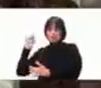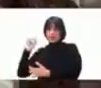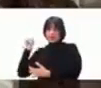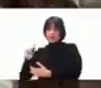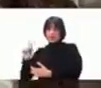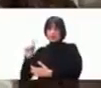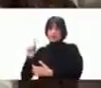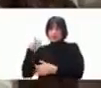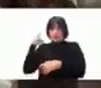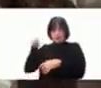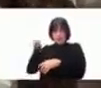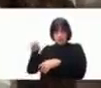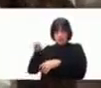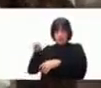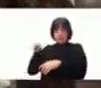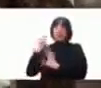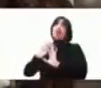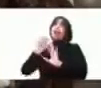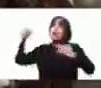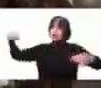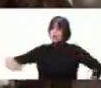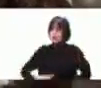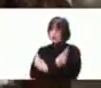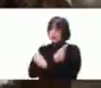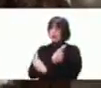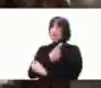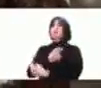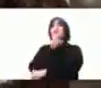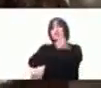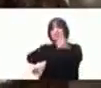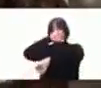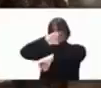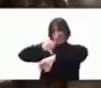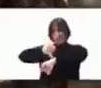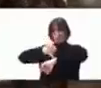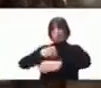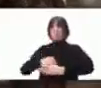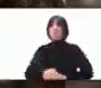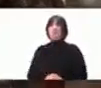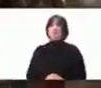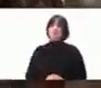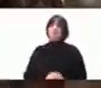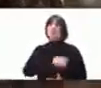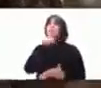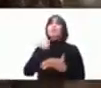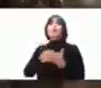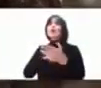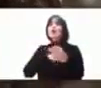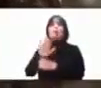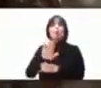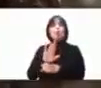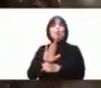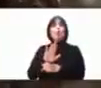por cierto es originario originario del pueblo de Iztapalapa del barrio de